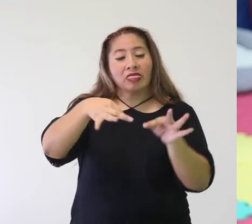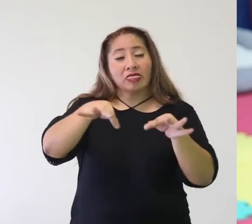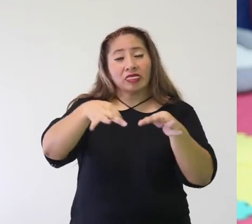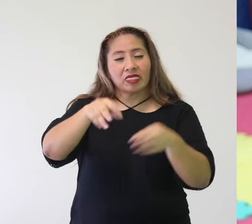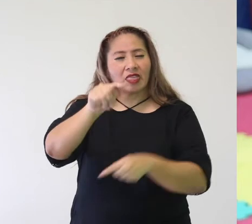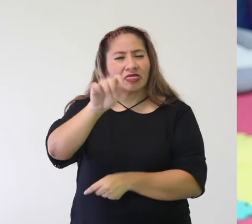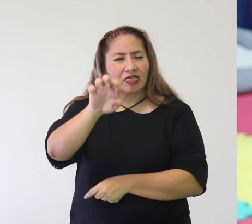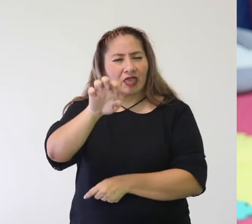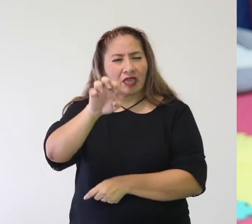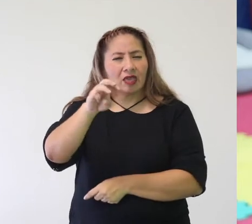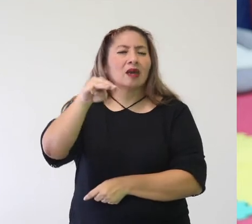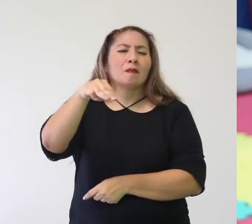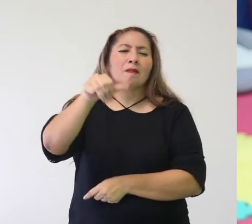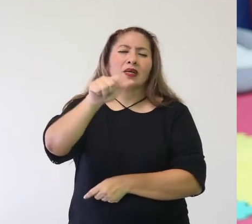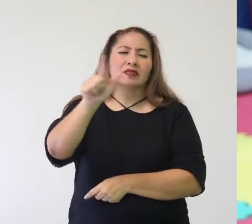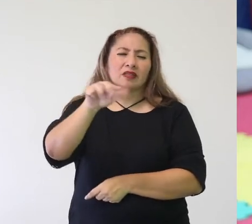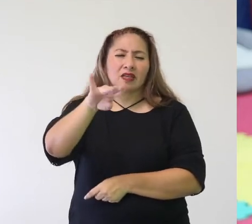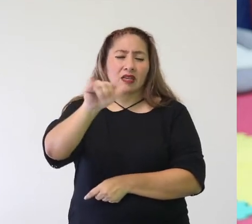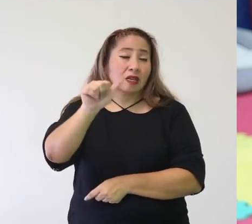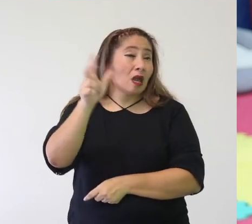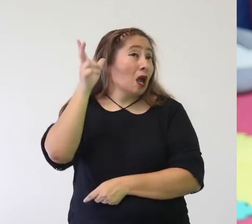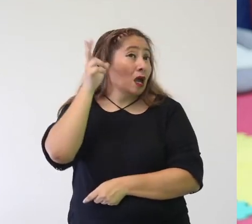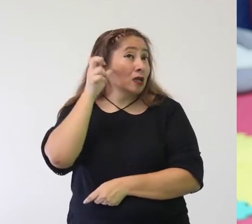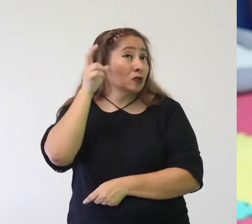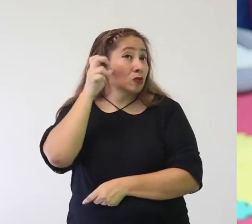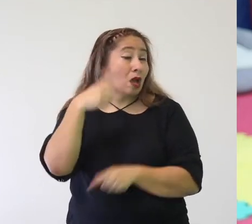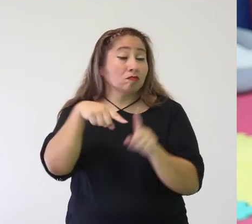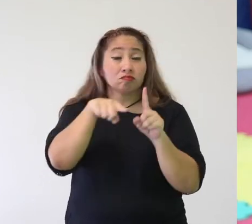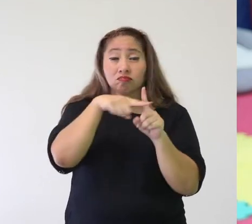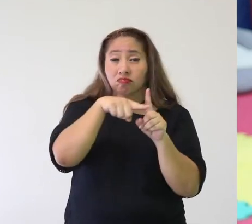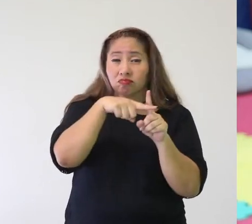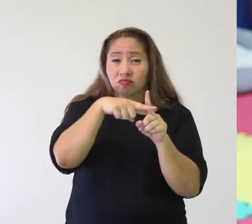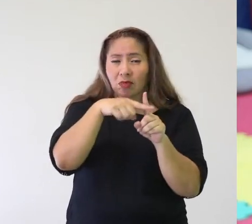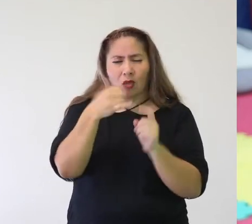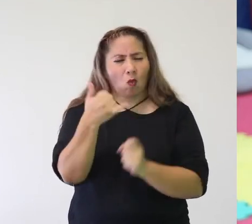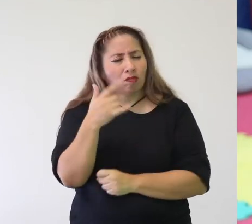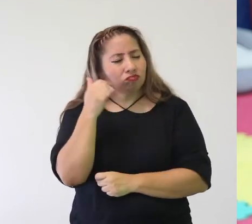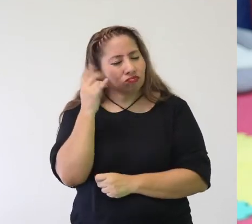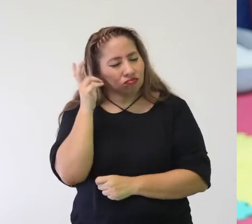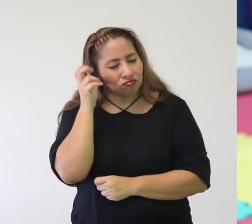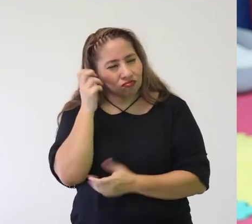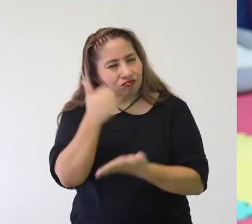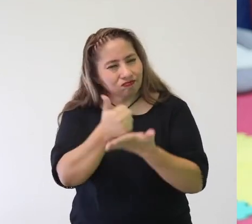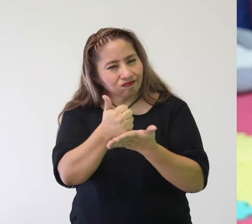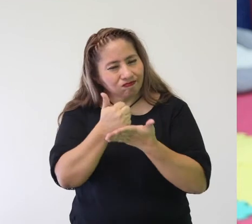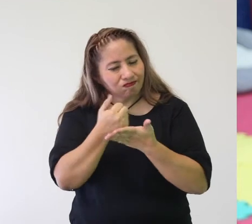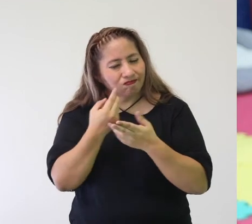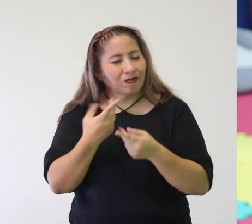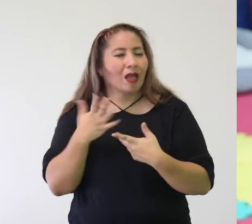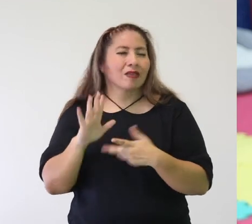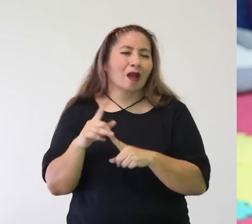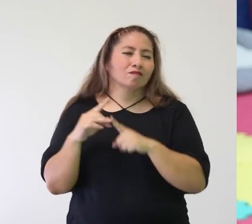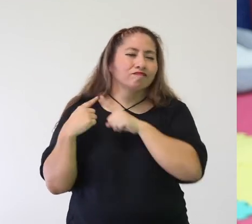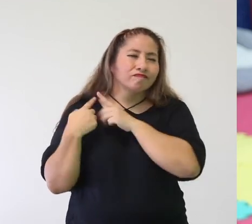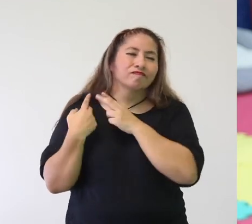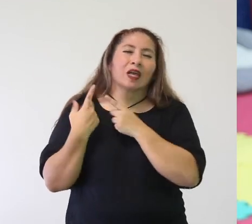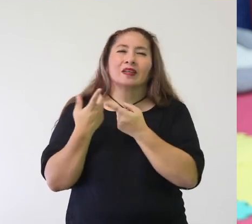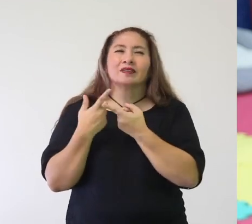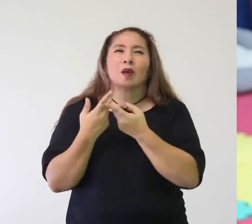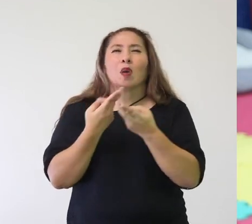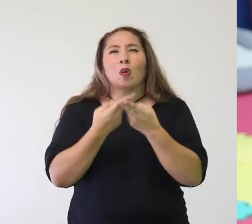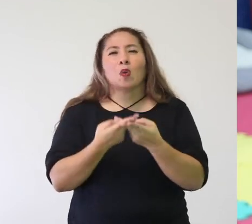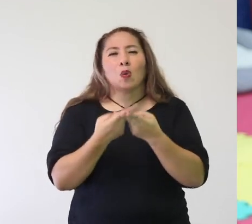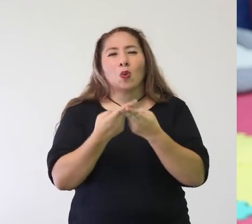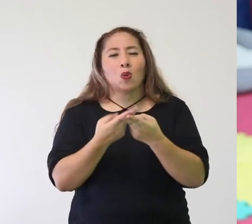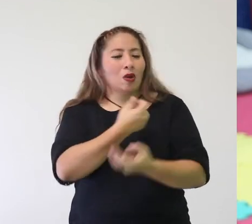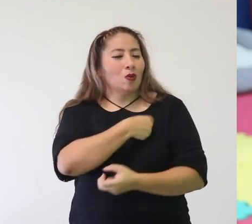estar atentos a escuchar música positiva. Eso también nos ayuda a mantener un estilo de